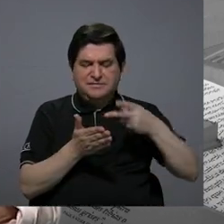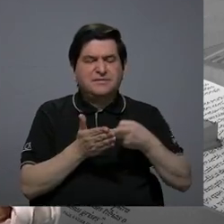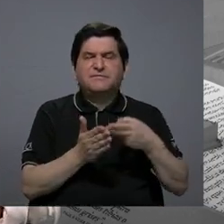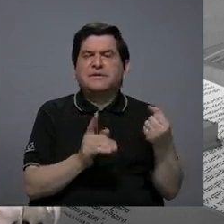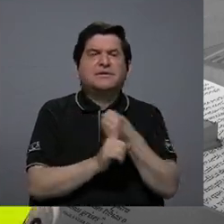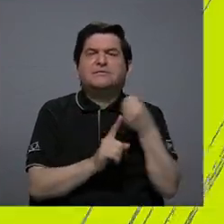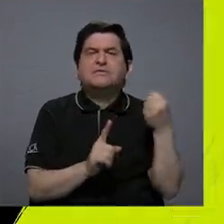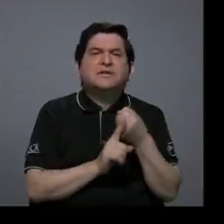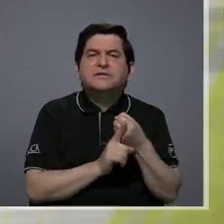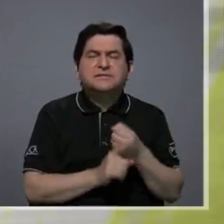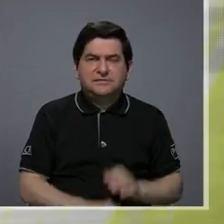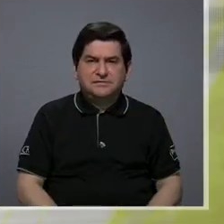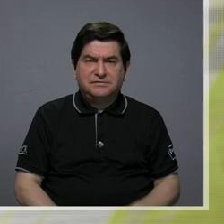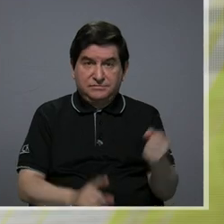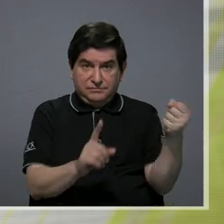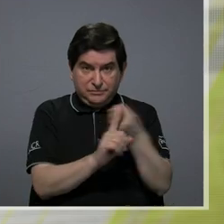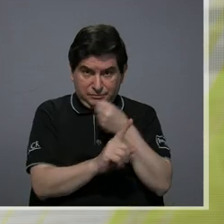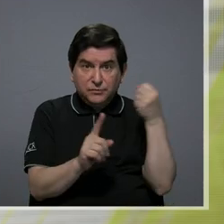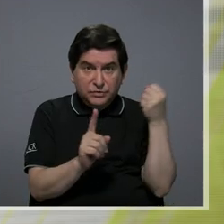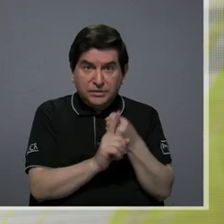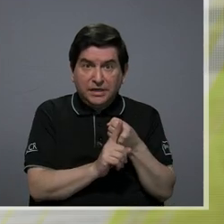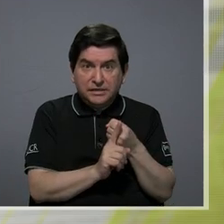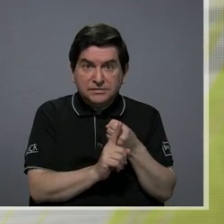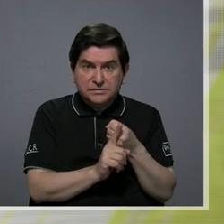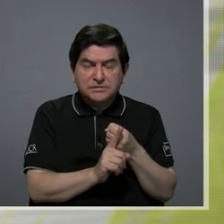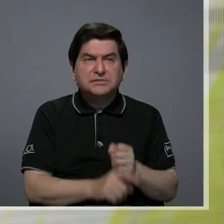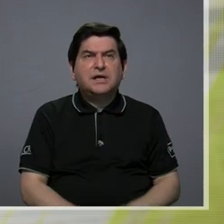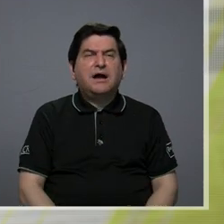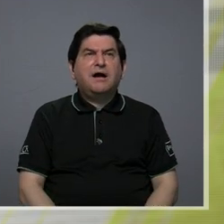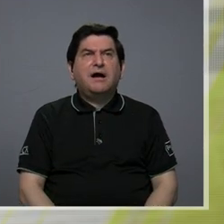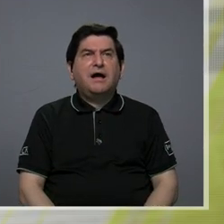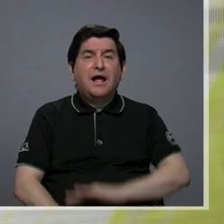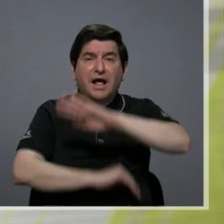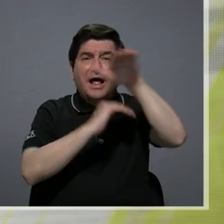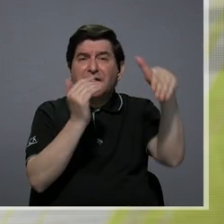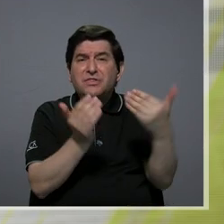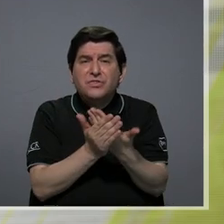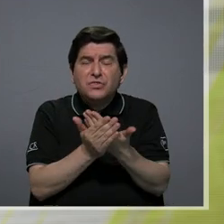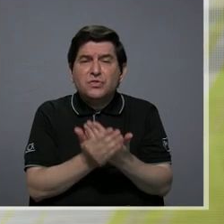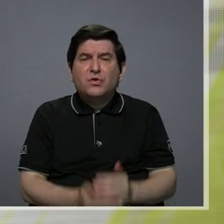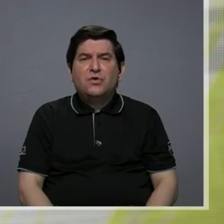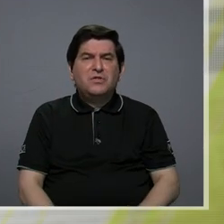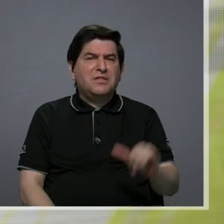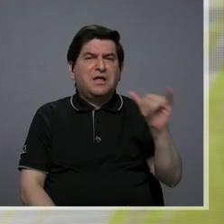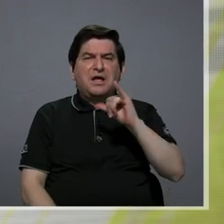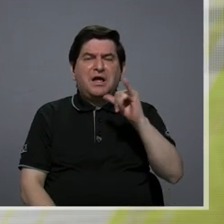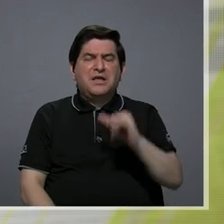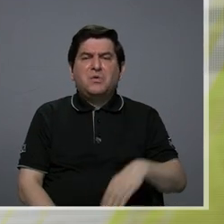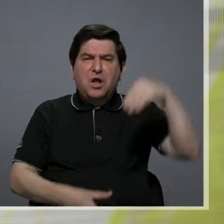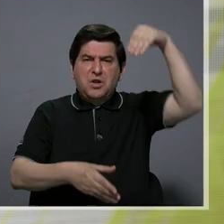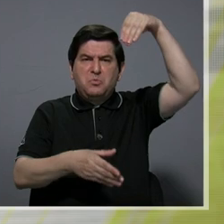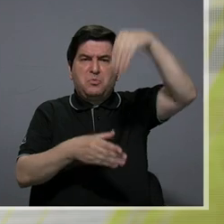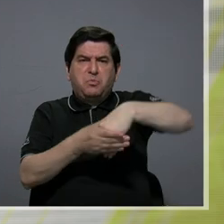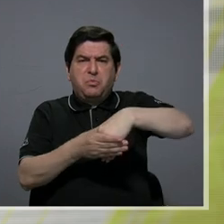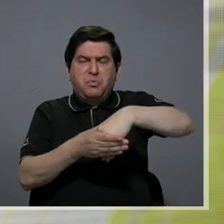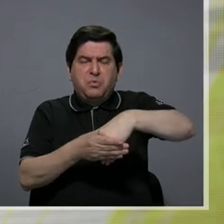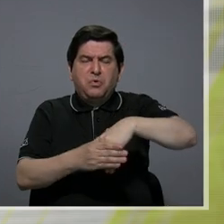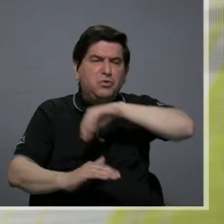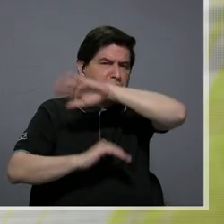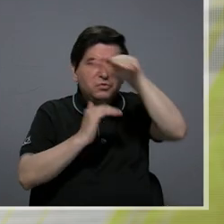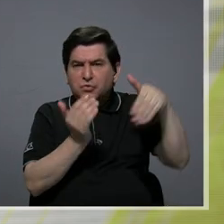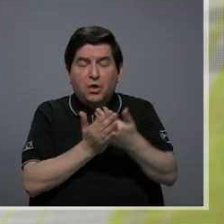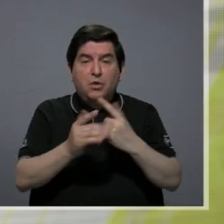violencia, porque la violencia tendemos a meterla toda en una misma bolsa, en un mismo